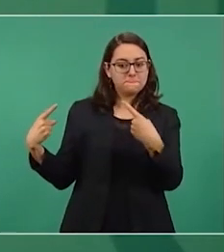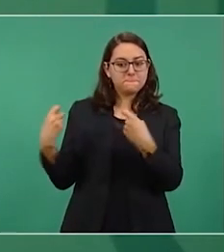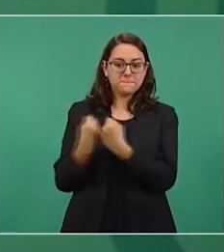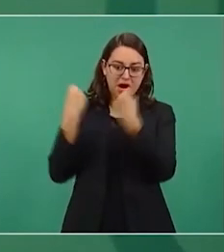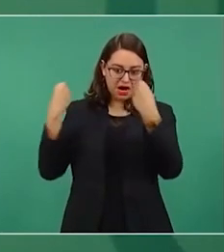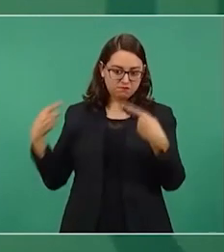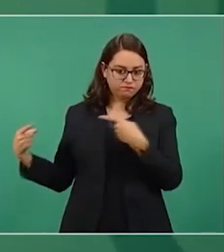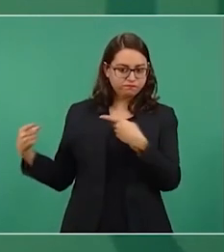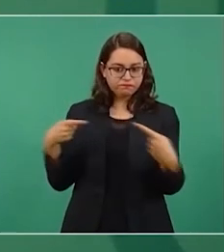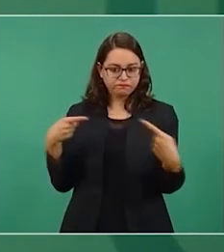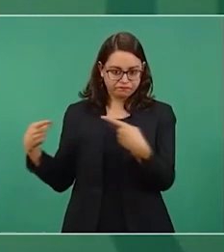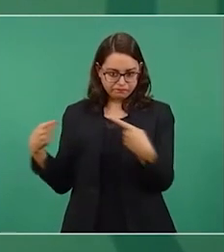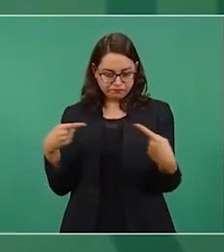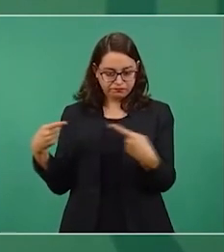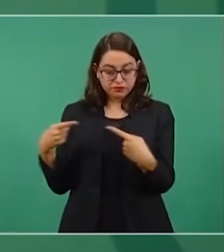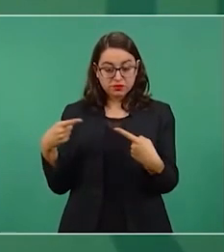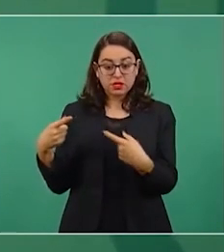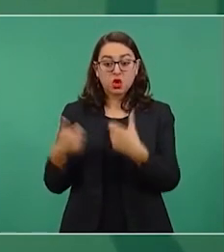buscando